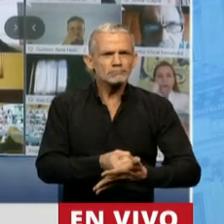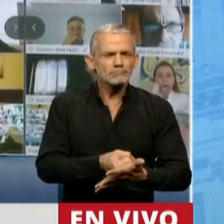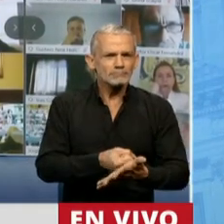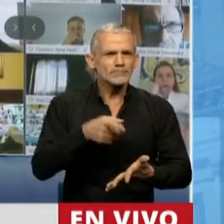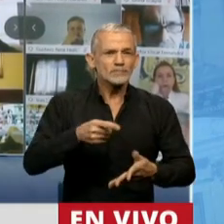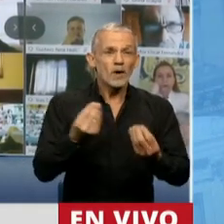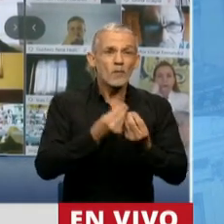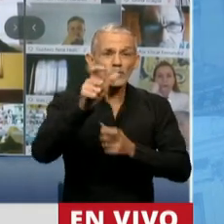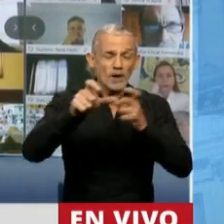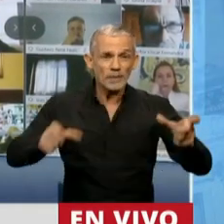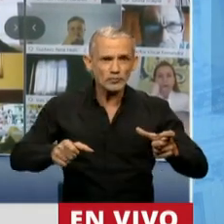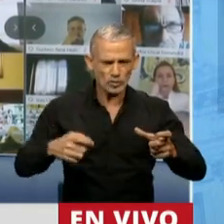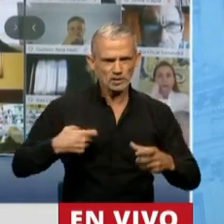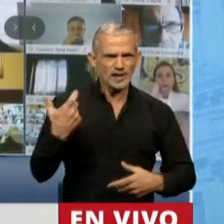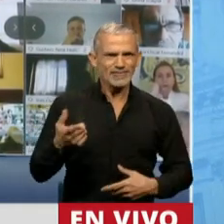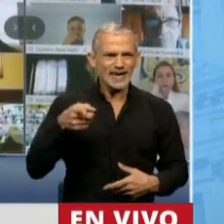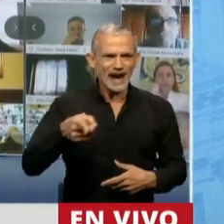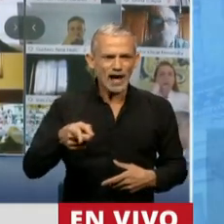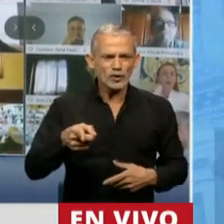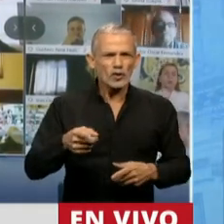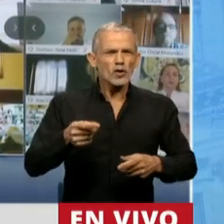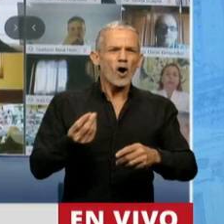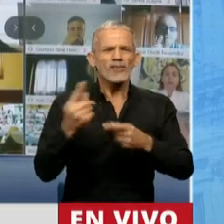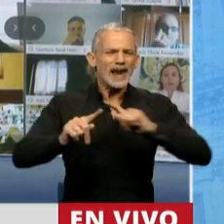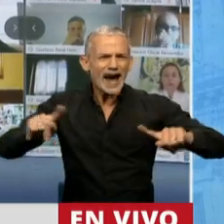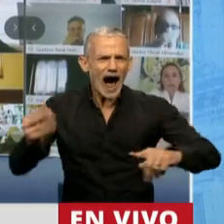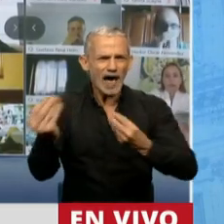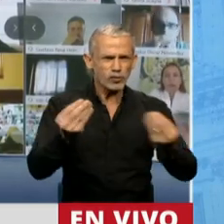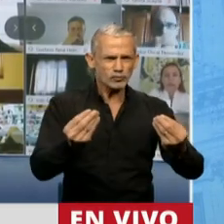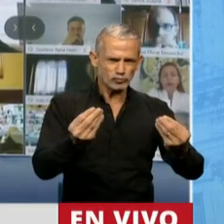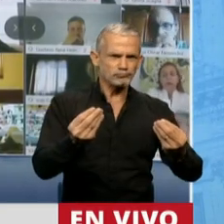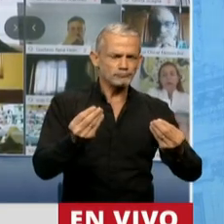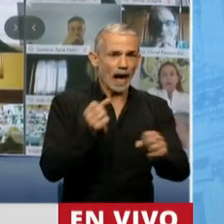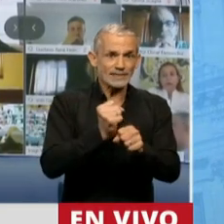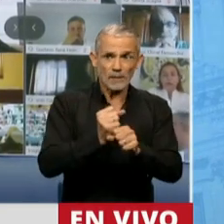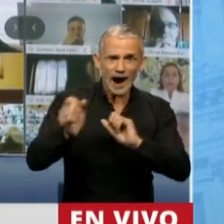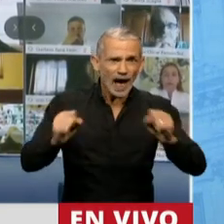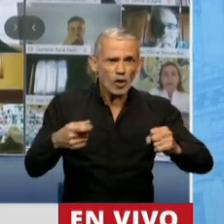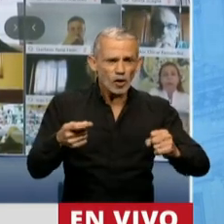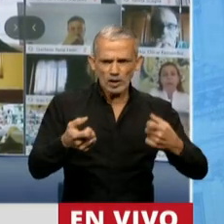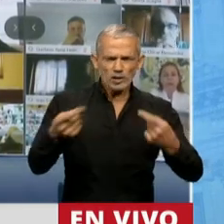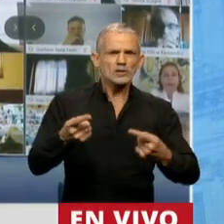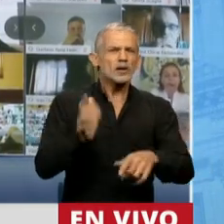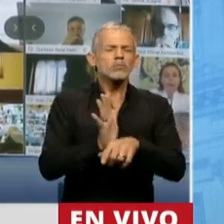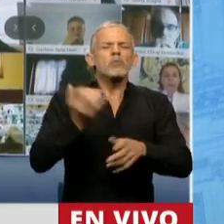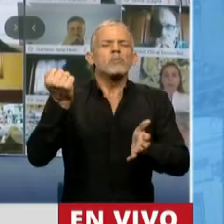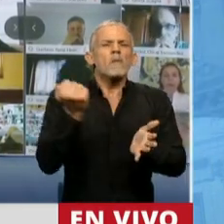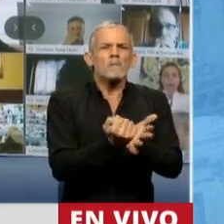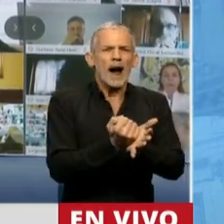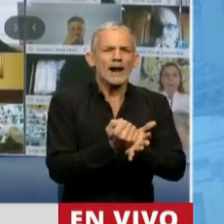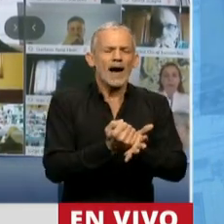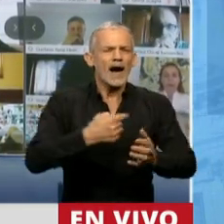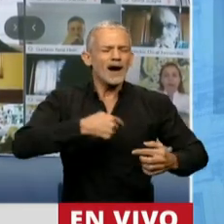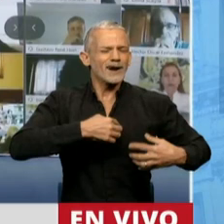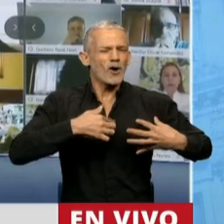a muchos dirigentes sindicales, delegados, trabajadores, les ha dejado una huella enorme en el